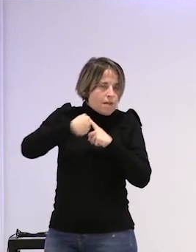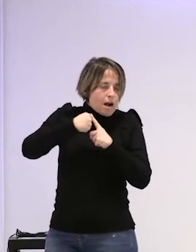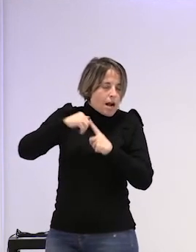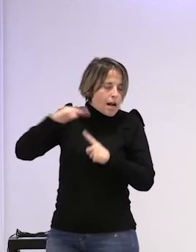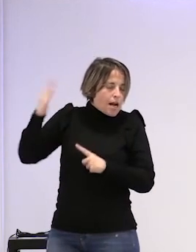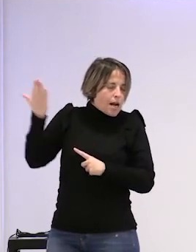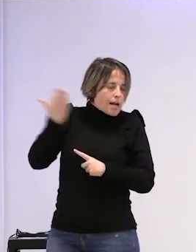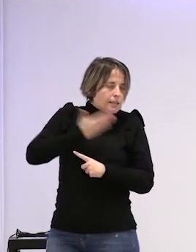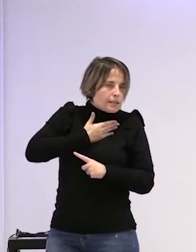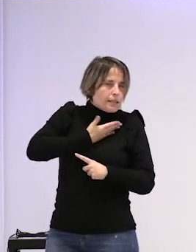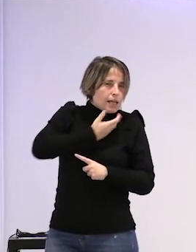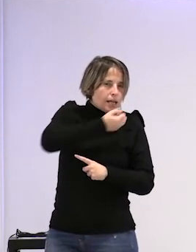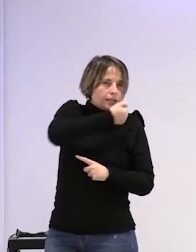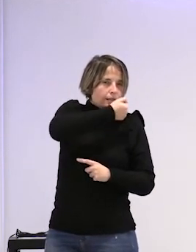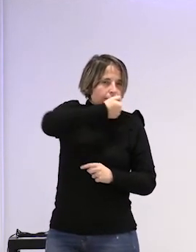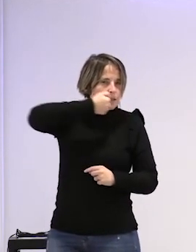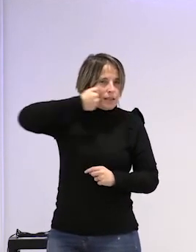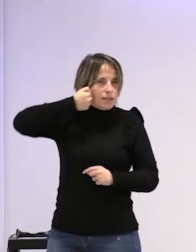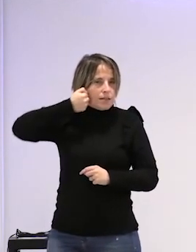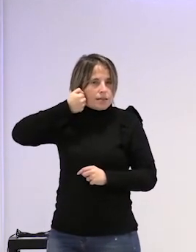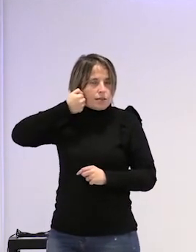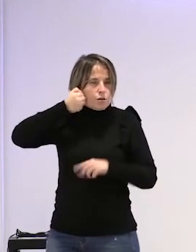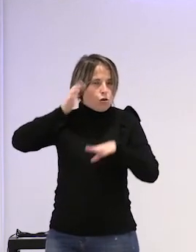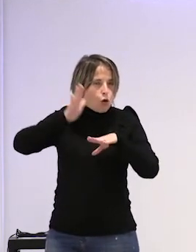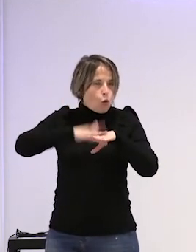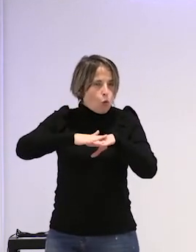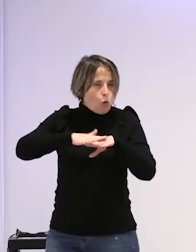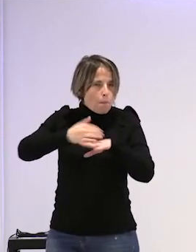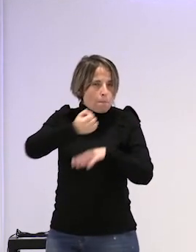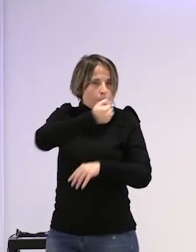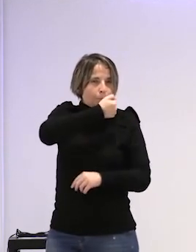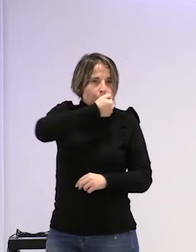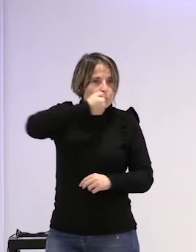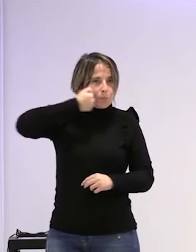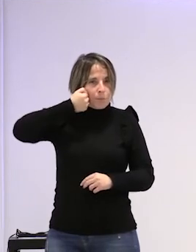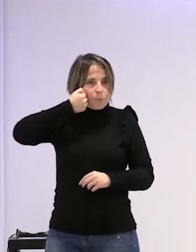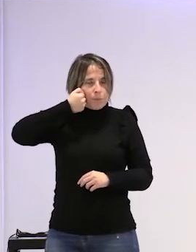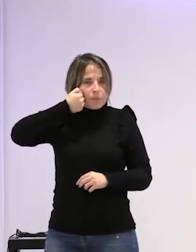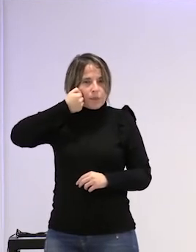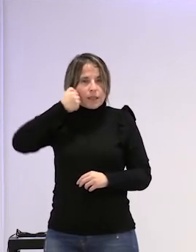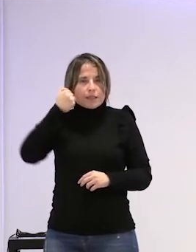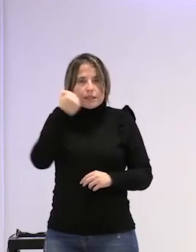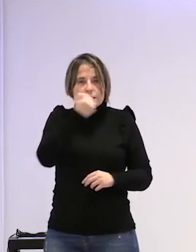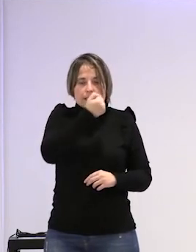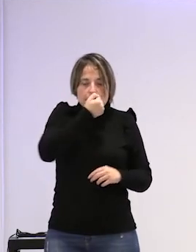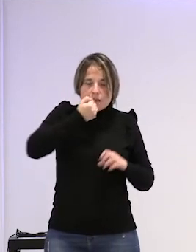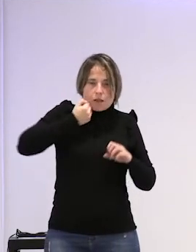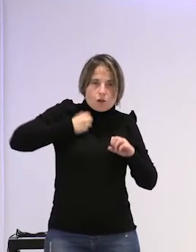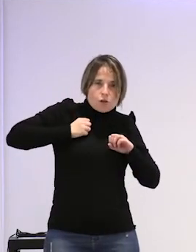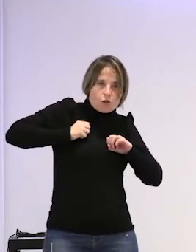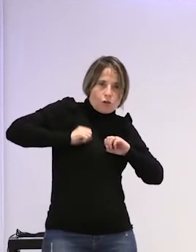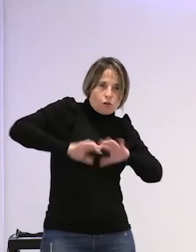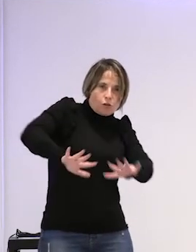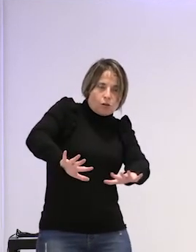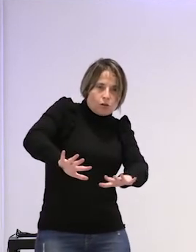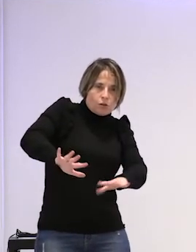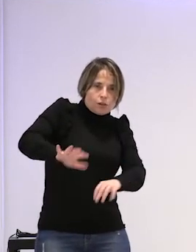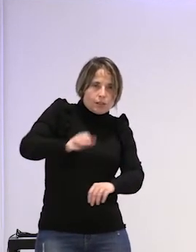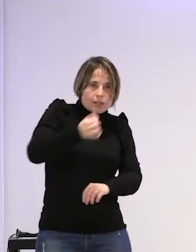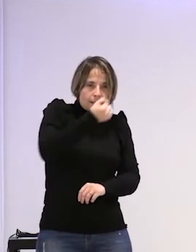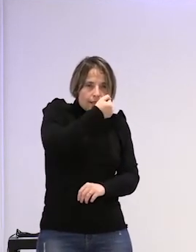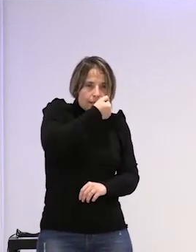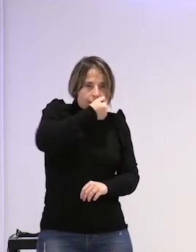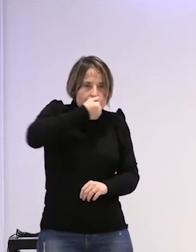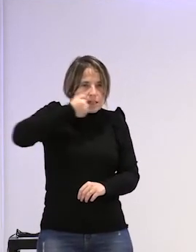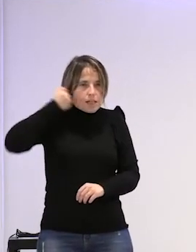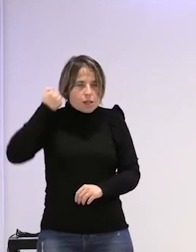silencio silencio de culpa silencio que abandona silencio